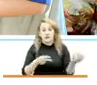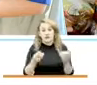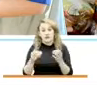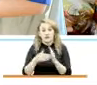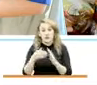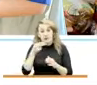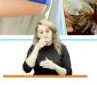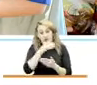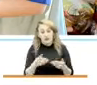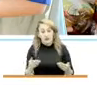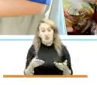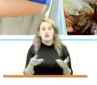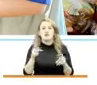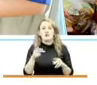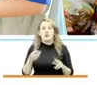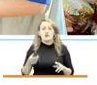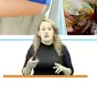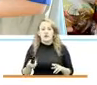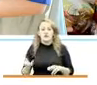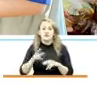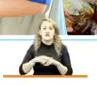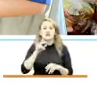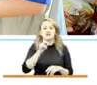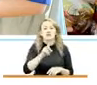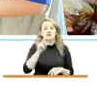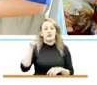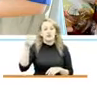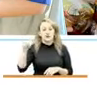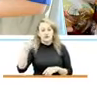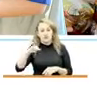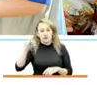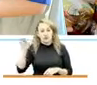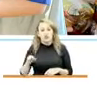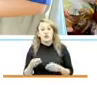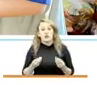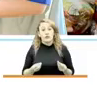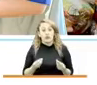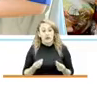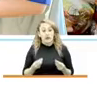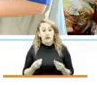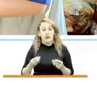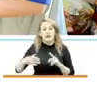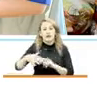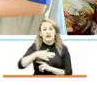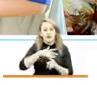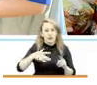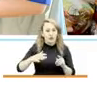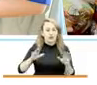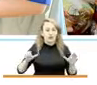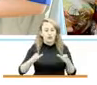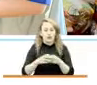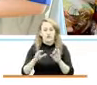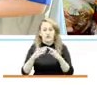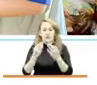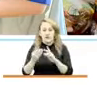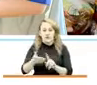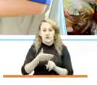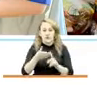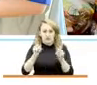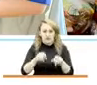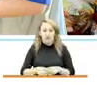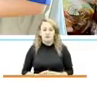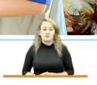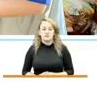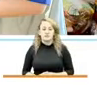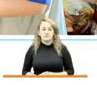sino que daba un 110% del valor calórico para llegar a ese entorno y a ese núcleo familiar y protector. Pero no